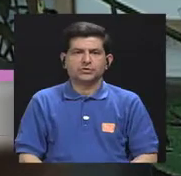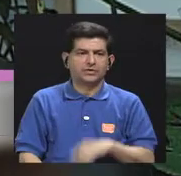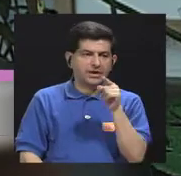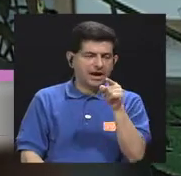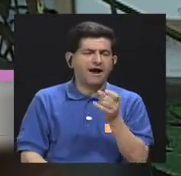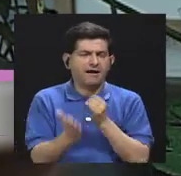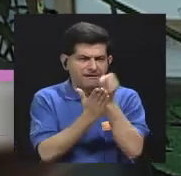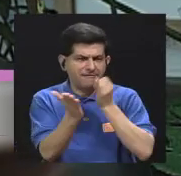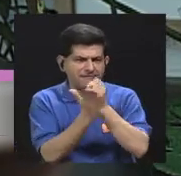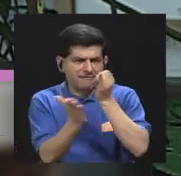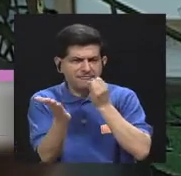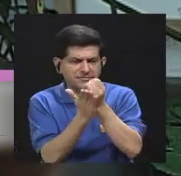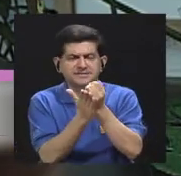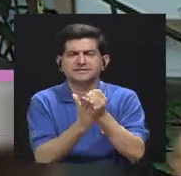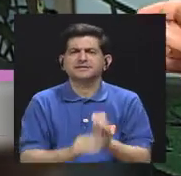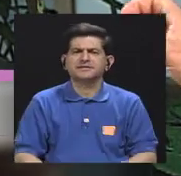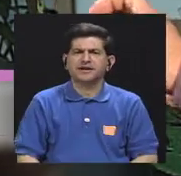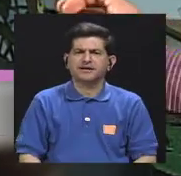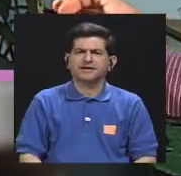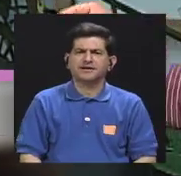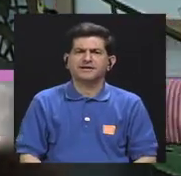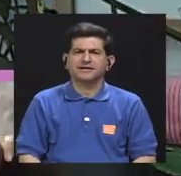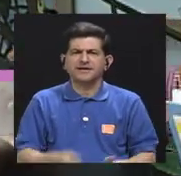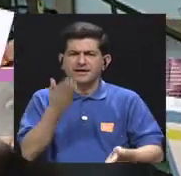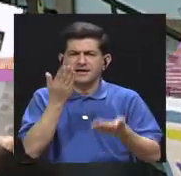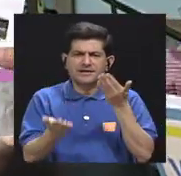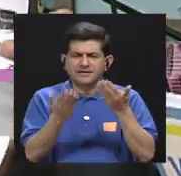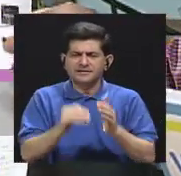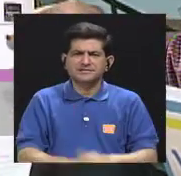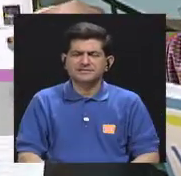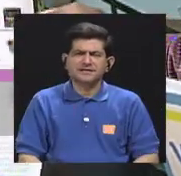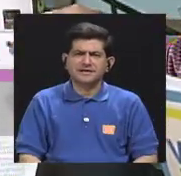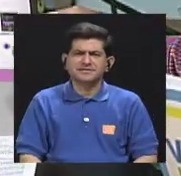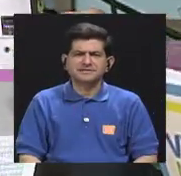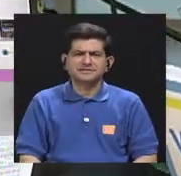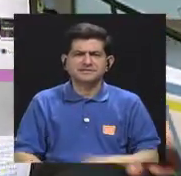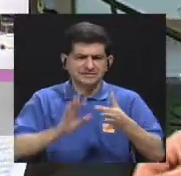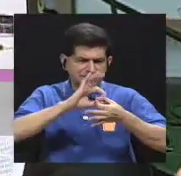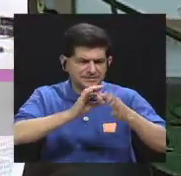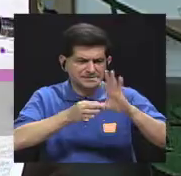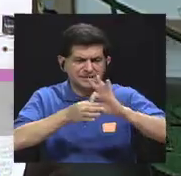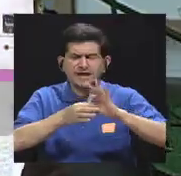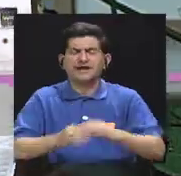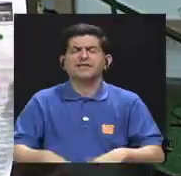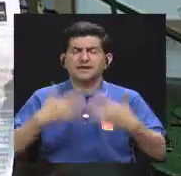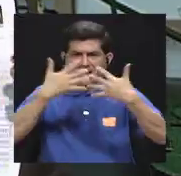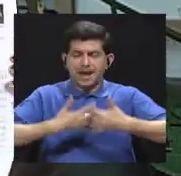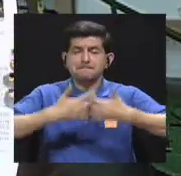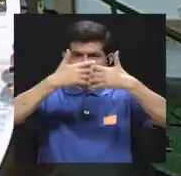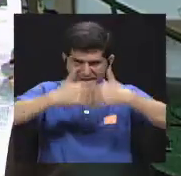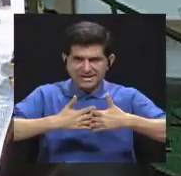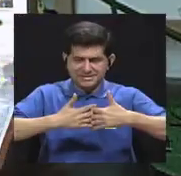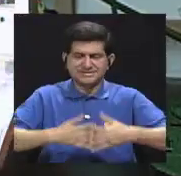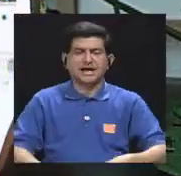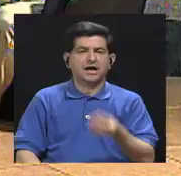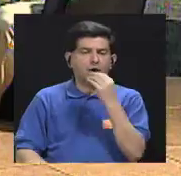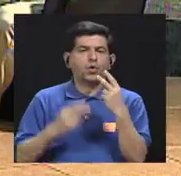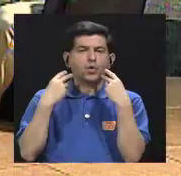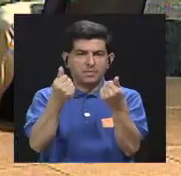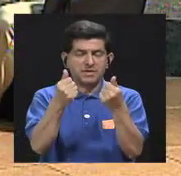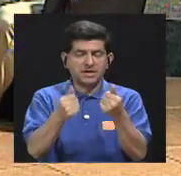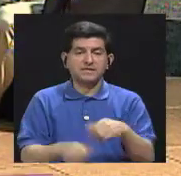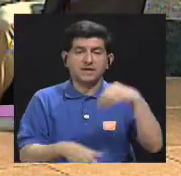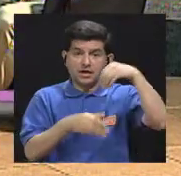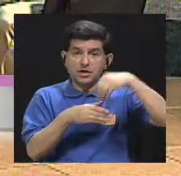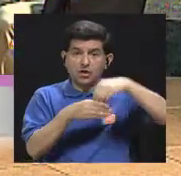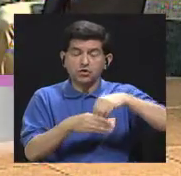investigamos cuáles son las cadenas de comidas rápidas y cuál es el aporte